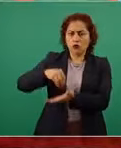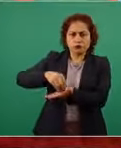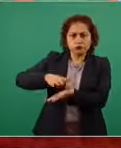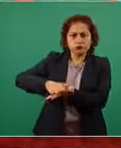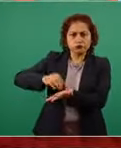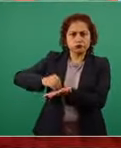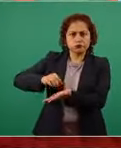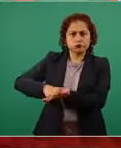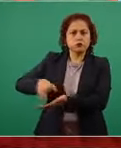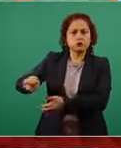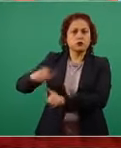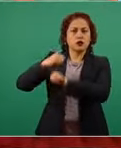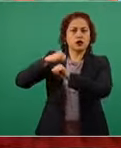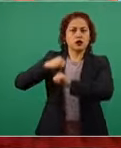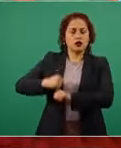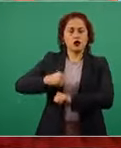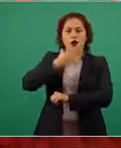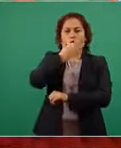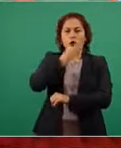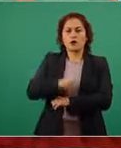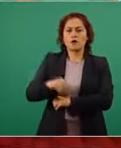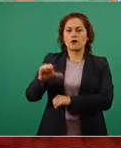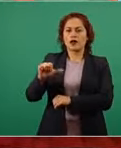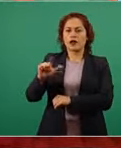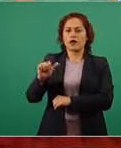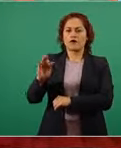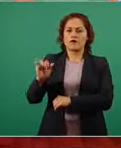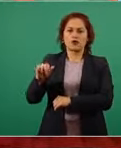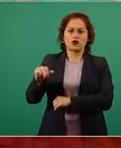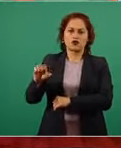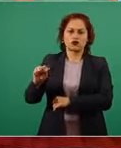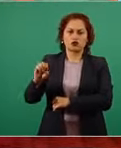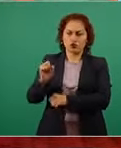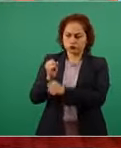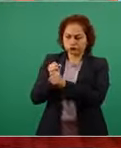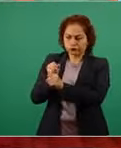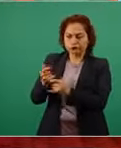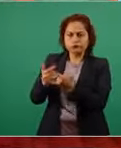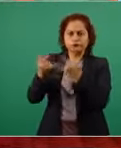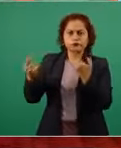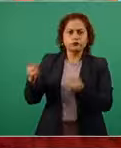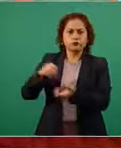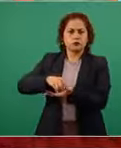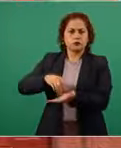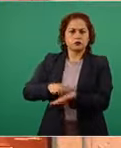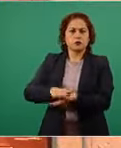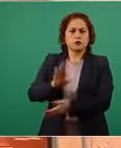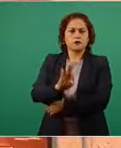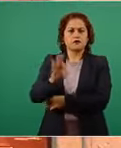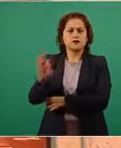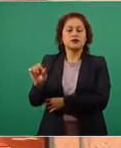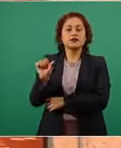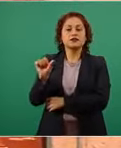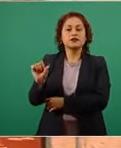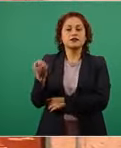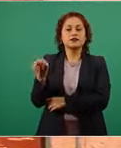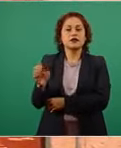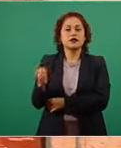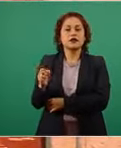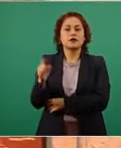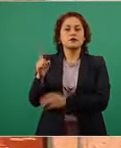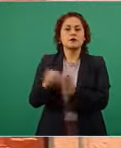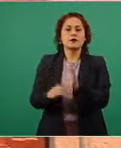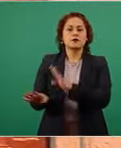el historiador Alfonso Taracena. El 16 de enero de 1912 Madero